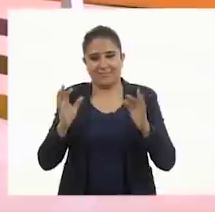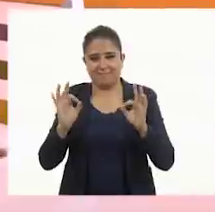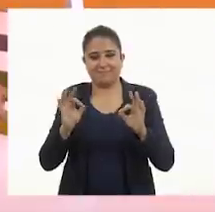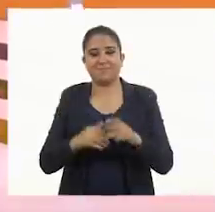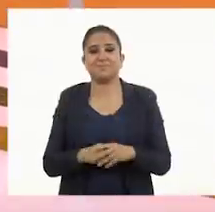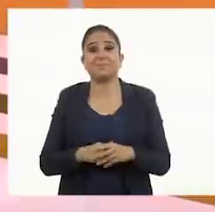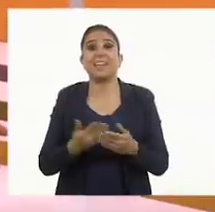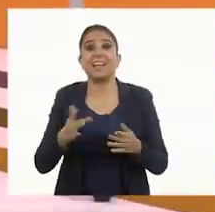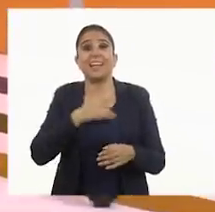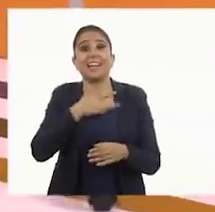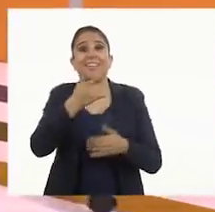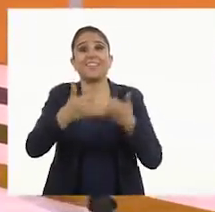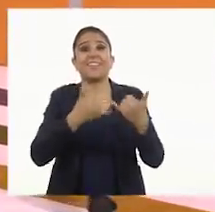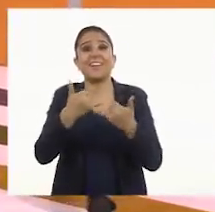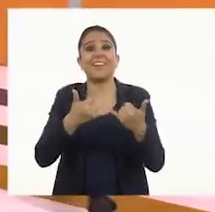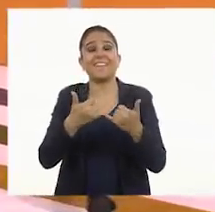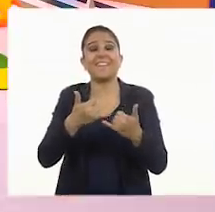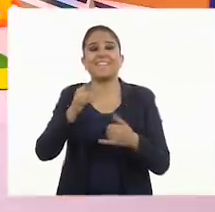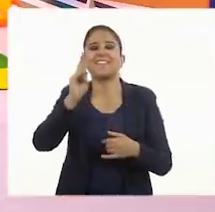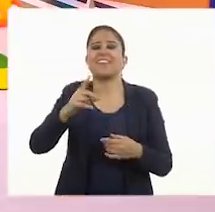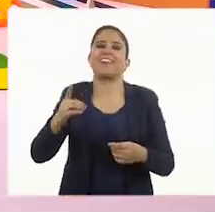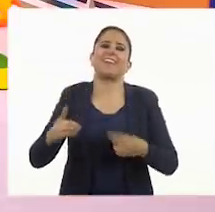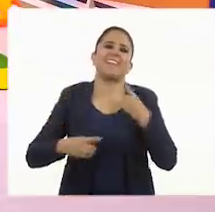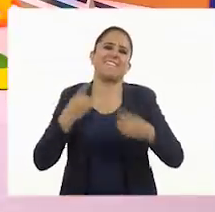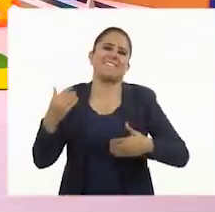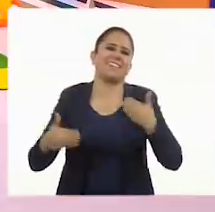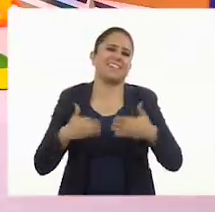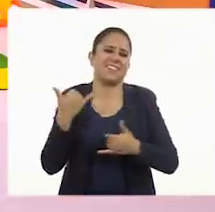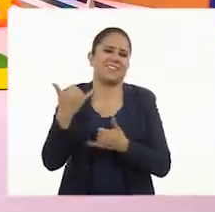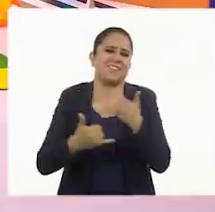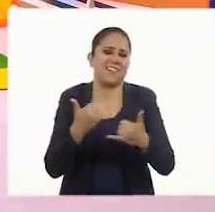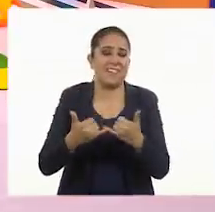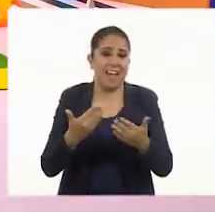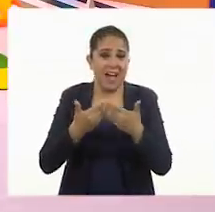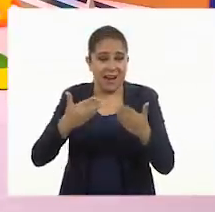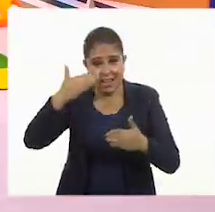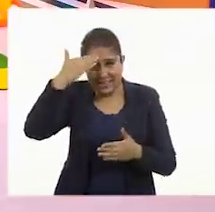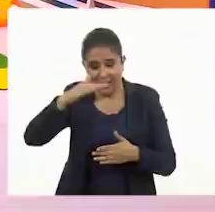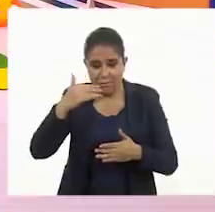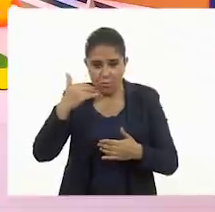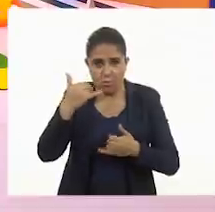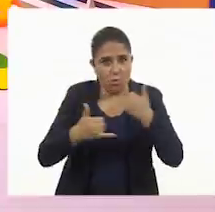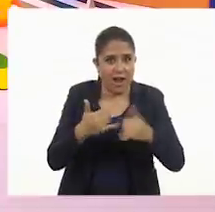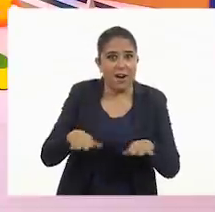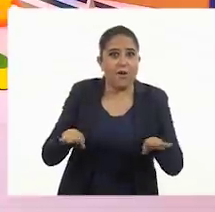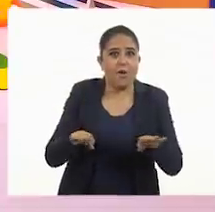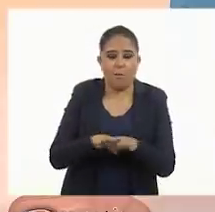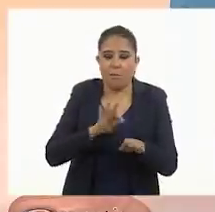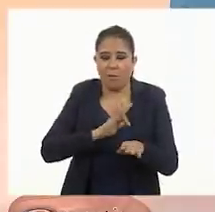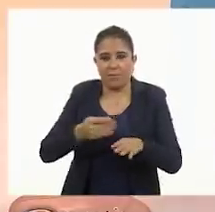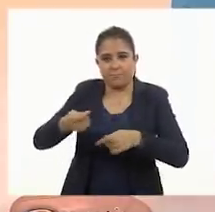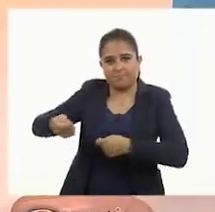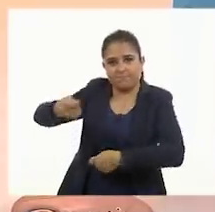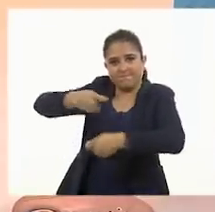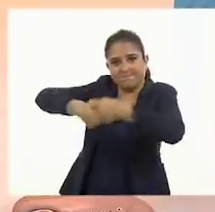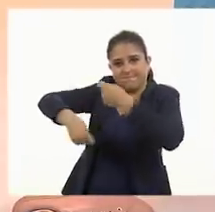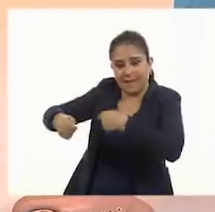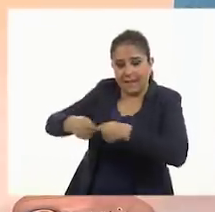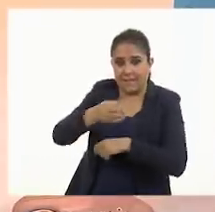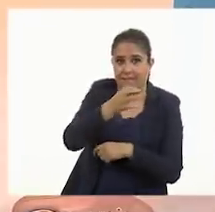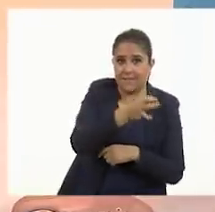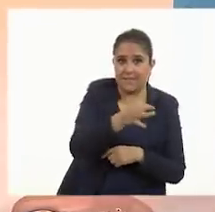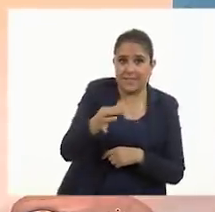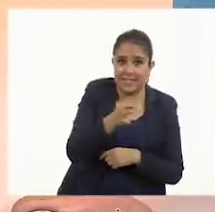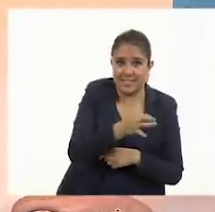¿Qué te parecía el juego? Me pareció muy divertido. Ahora sé cómo puedo jugar e intercambiar mis fichas